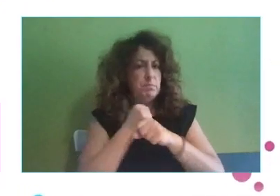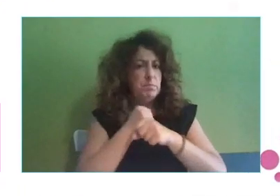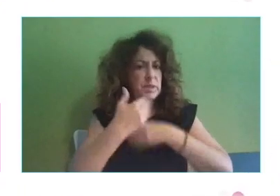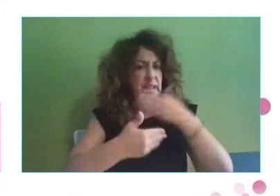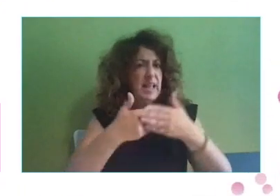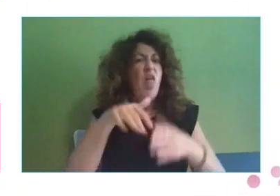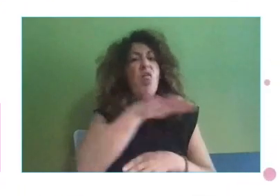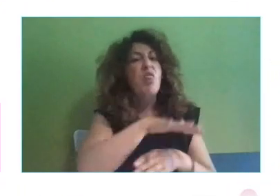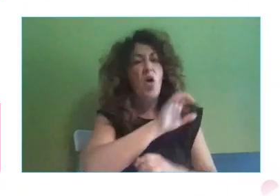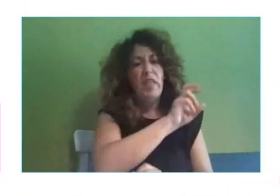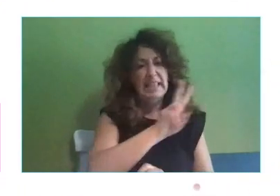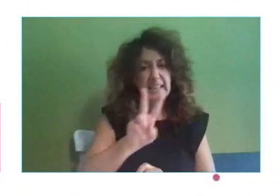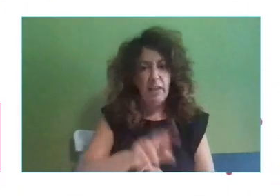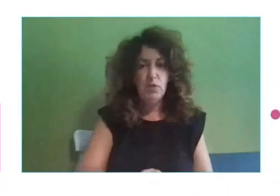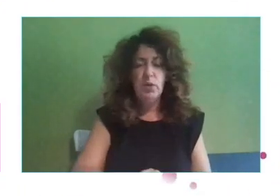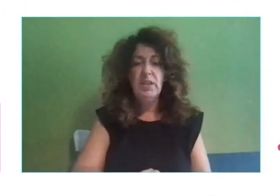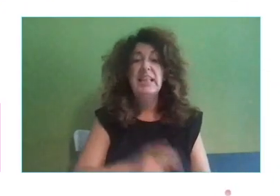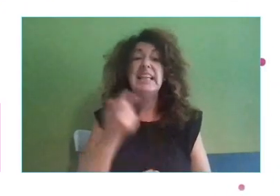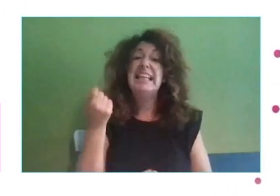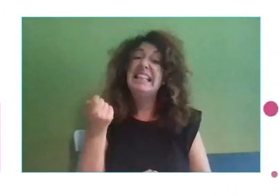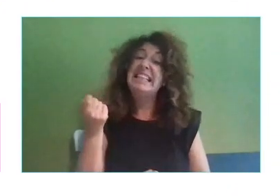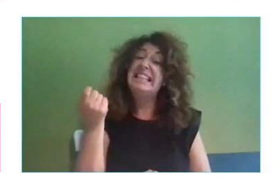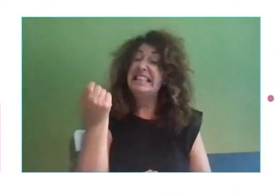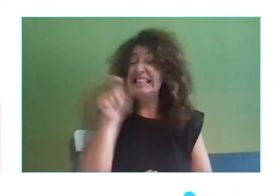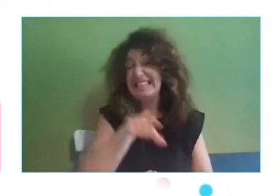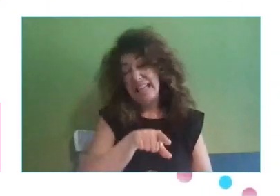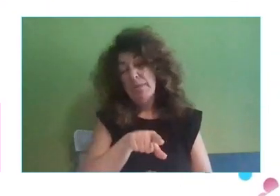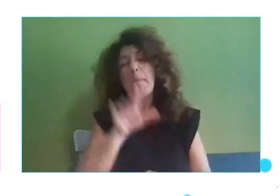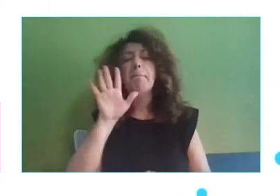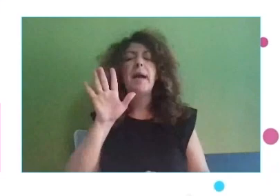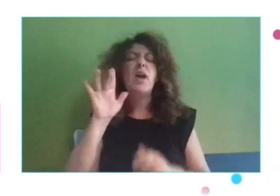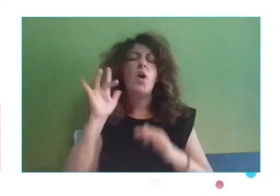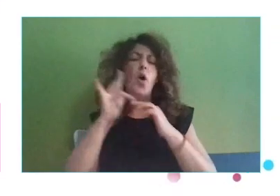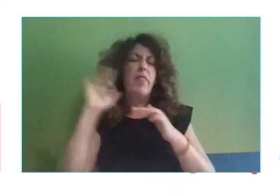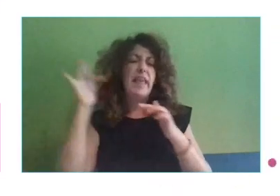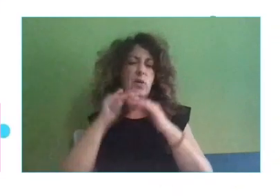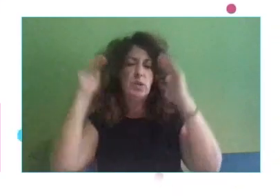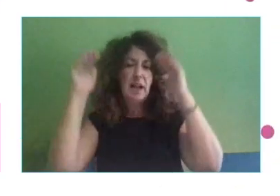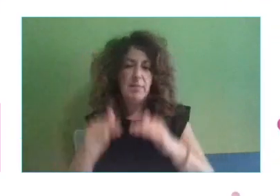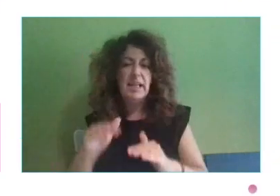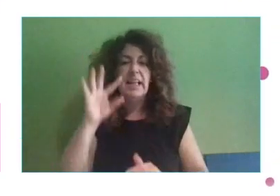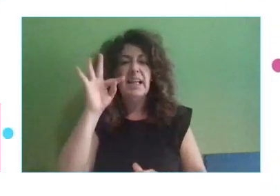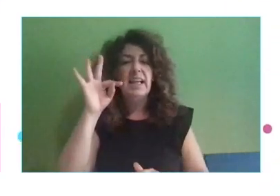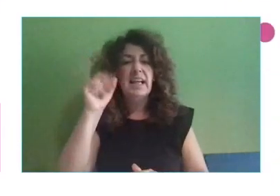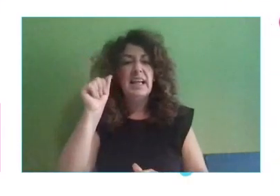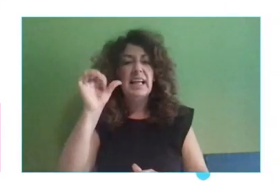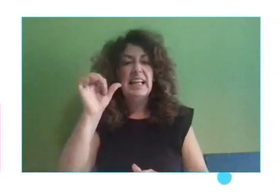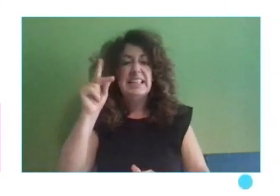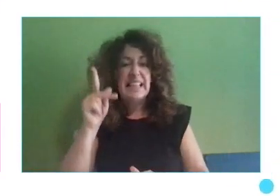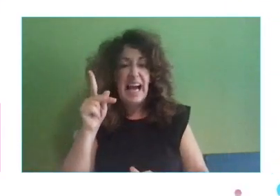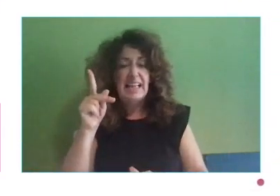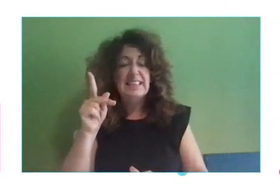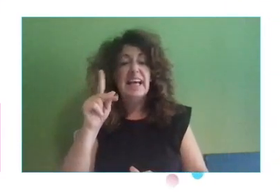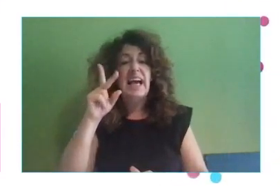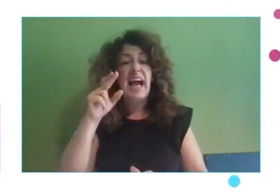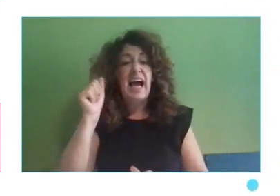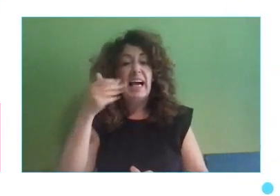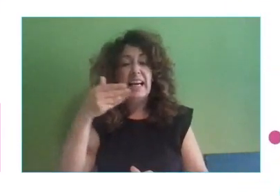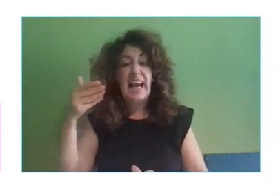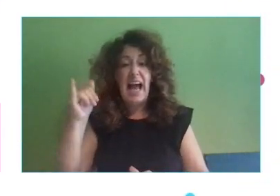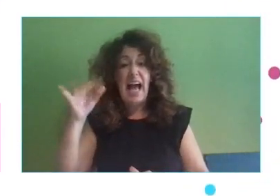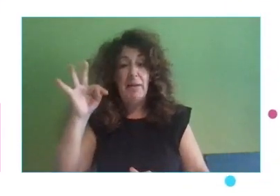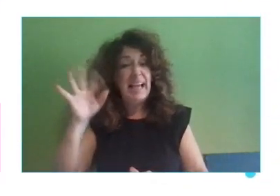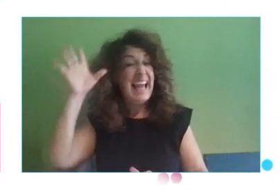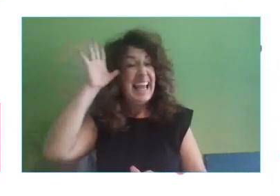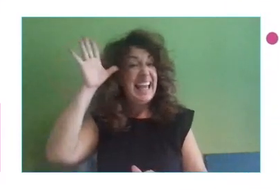Algo similar, ¿no? Pero quizá con menos digitalización, una muy interesante es TaskRabbit. TaskRabbit fue comprada por Ikea hace aproximadamente unos cuatro